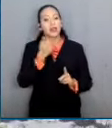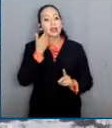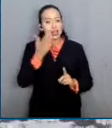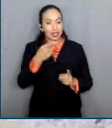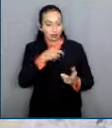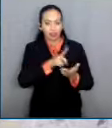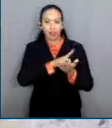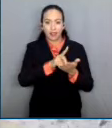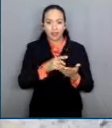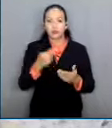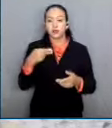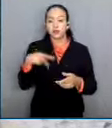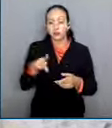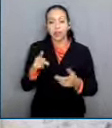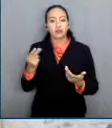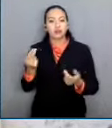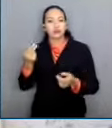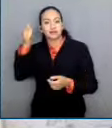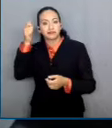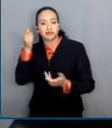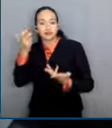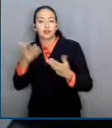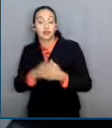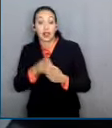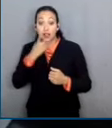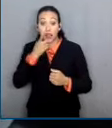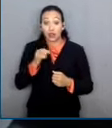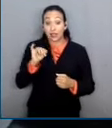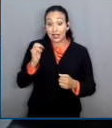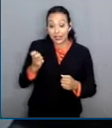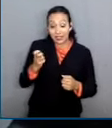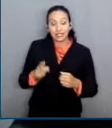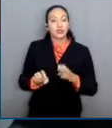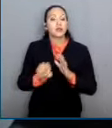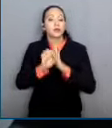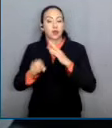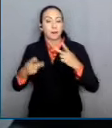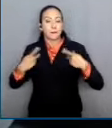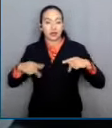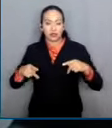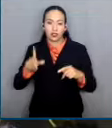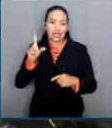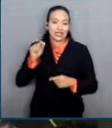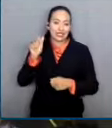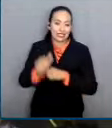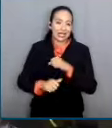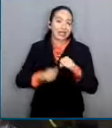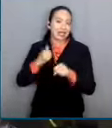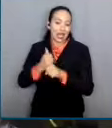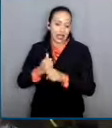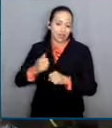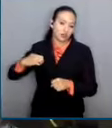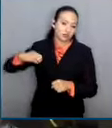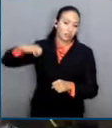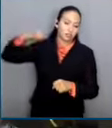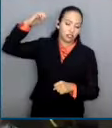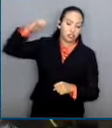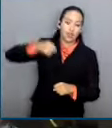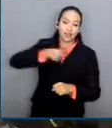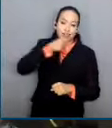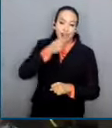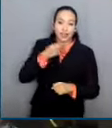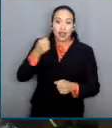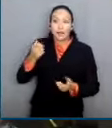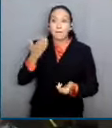si se ve de una forma realista y alguien después de los 70 años no ha reclamado su pensión, difícilmente lo va a